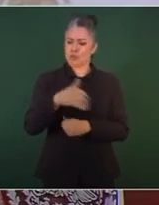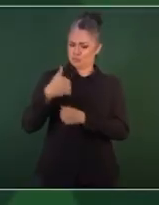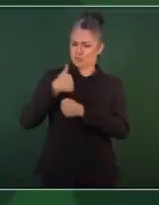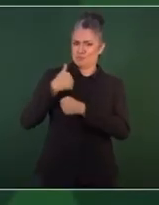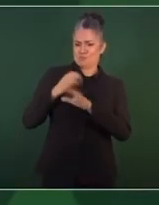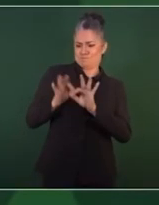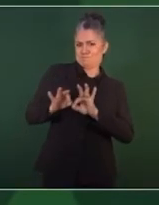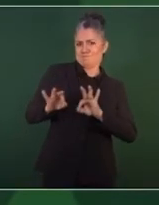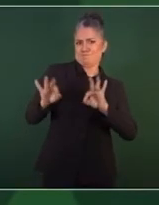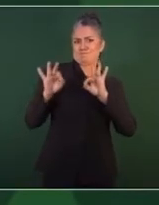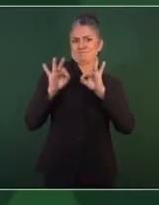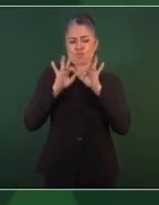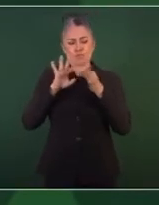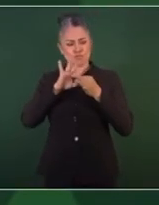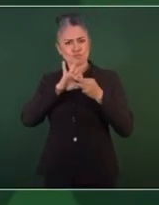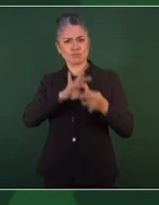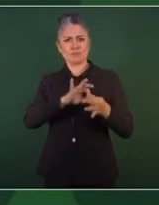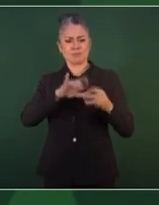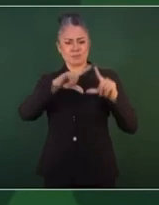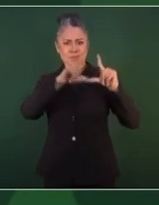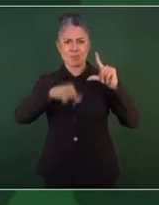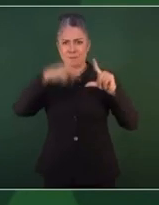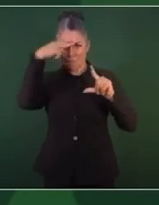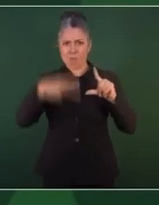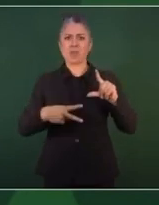para el Estado mexicano.